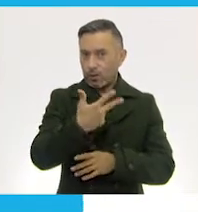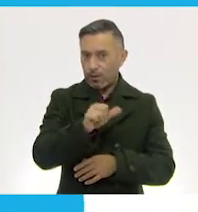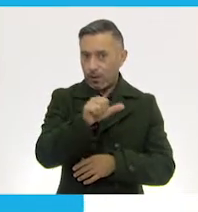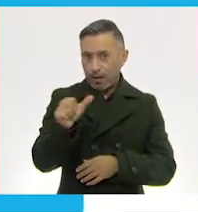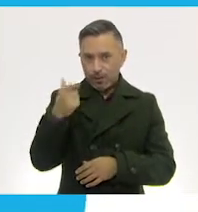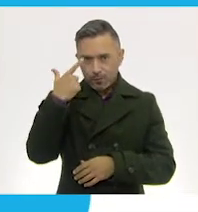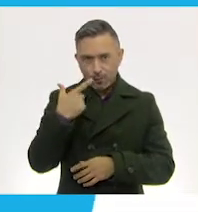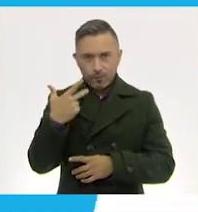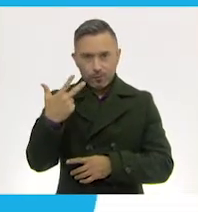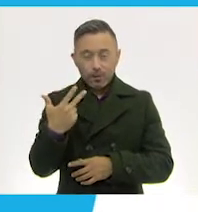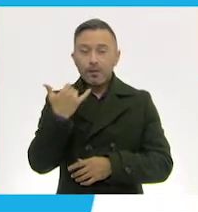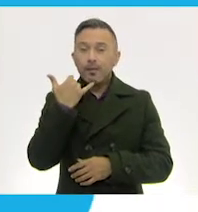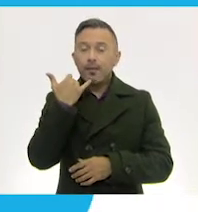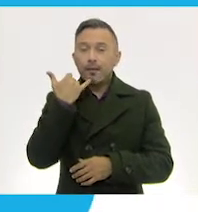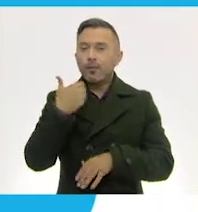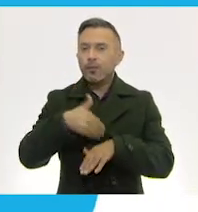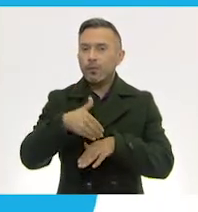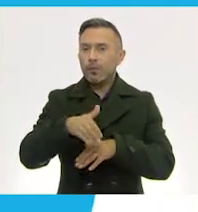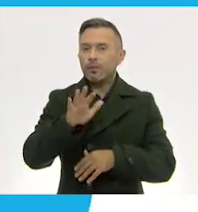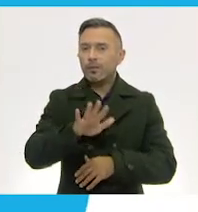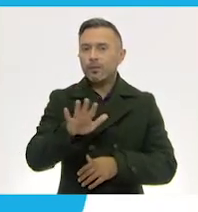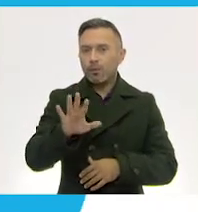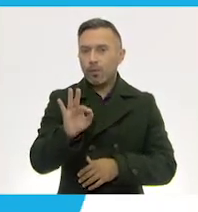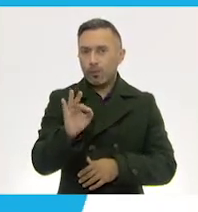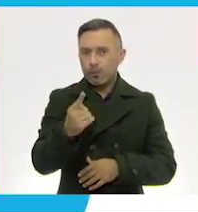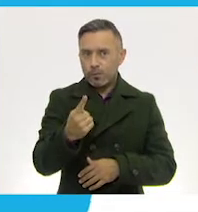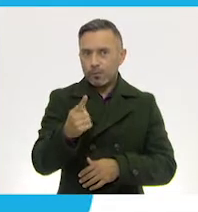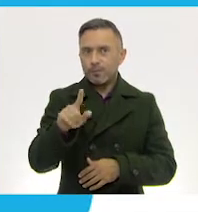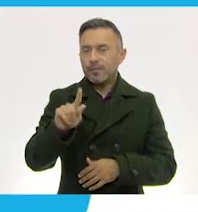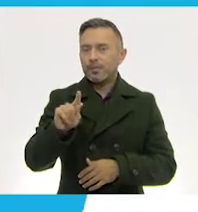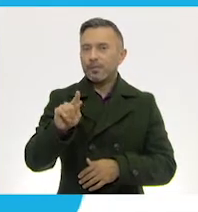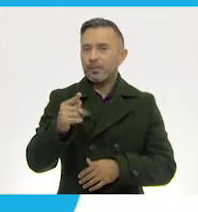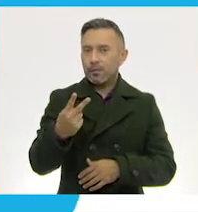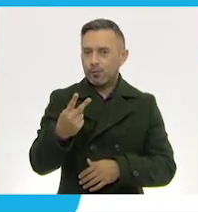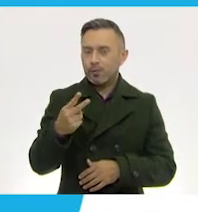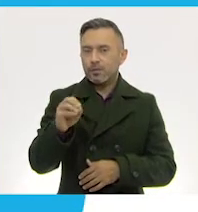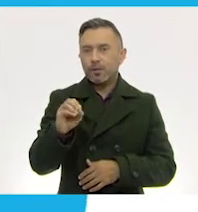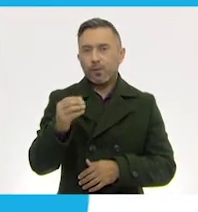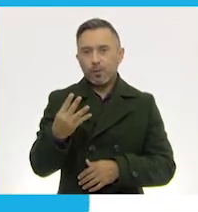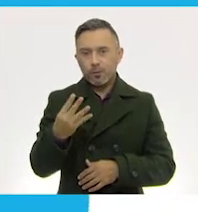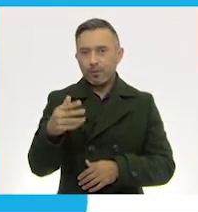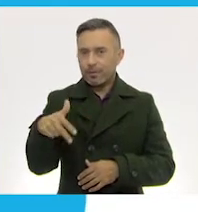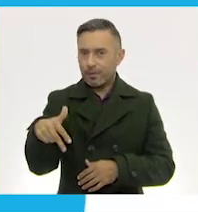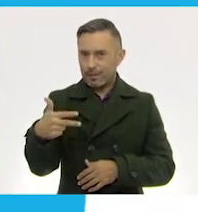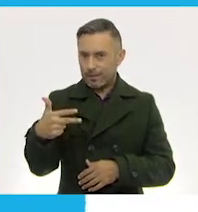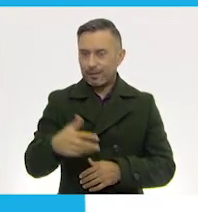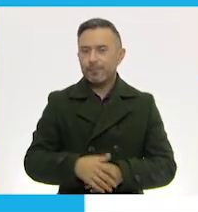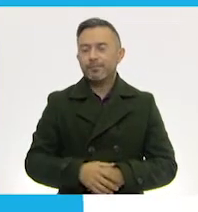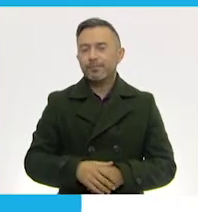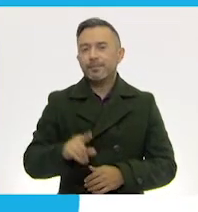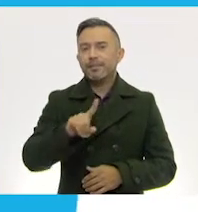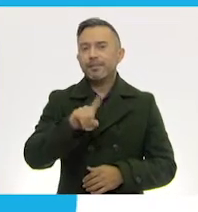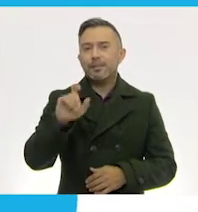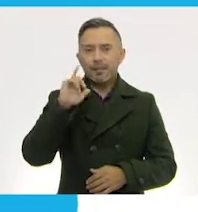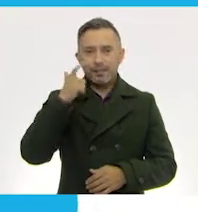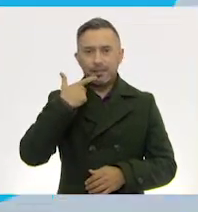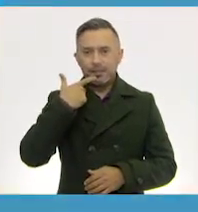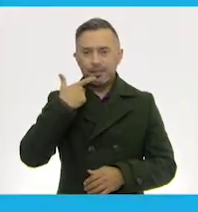teléfono 5541-7204-13 Cien líneas